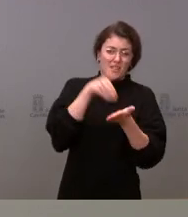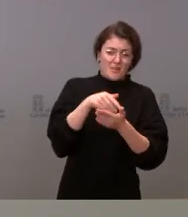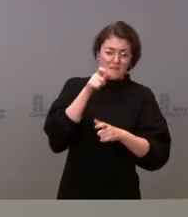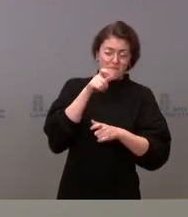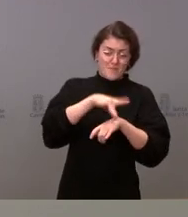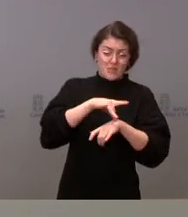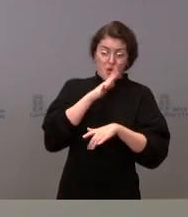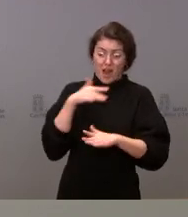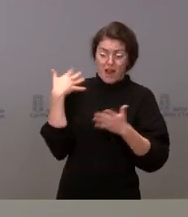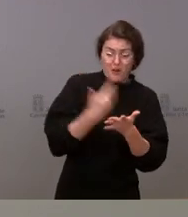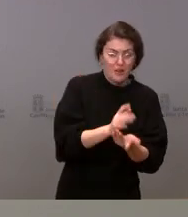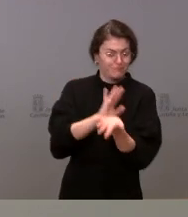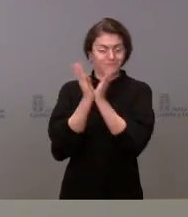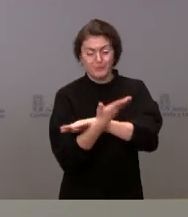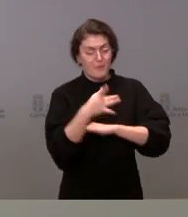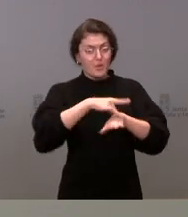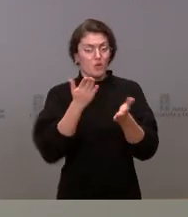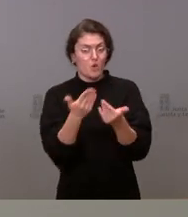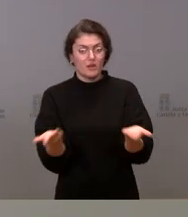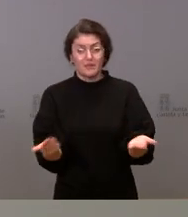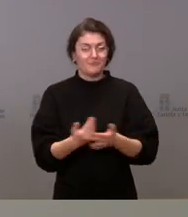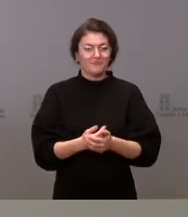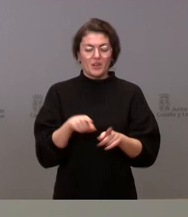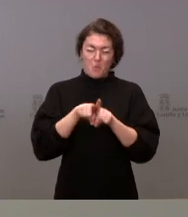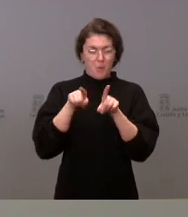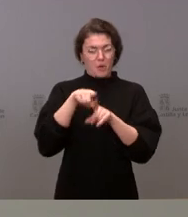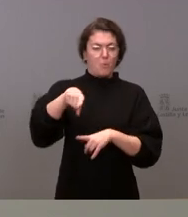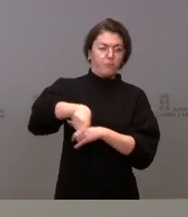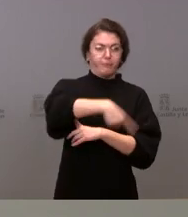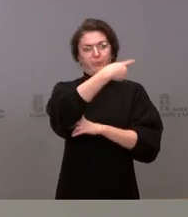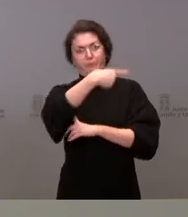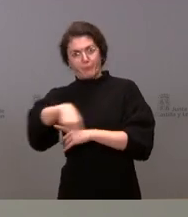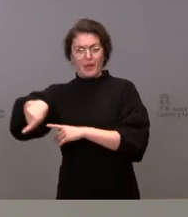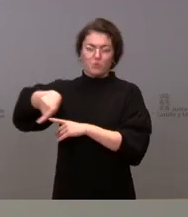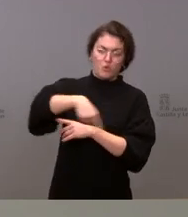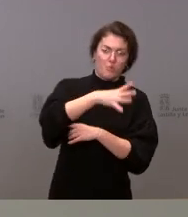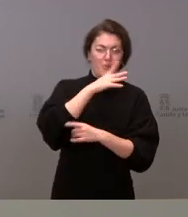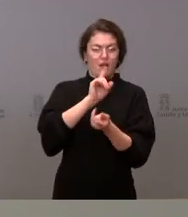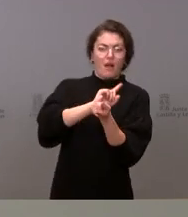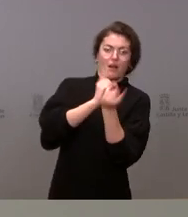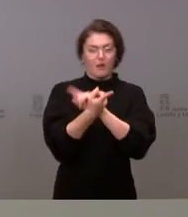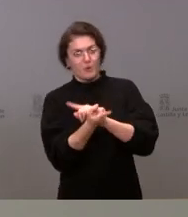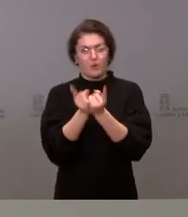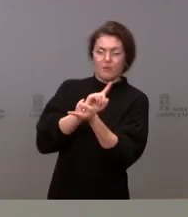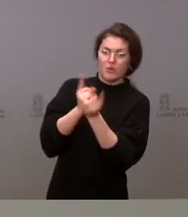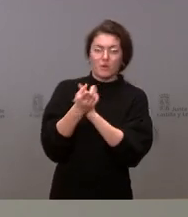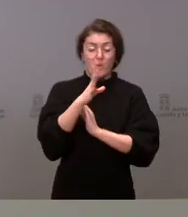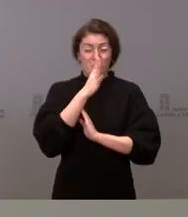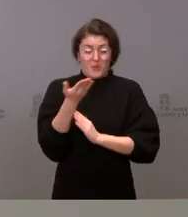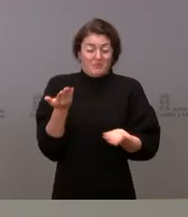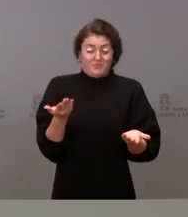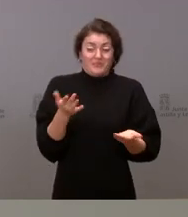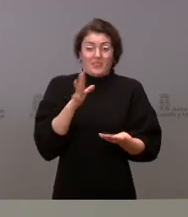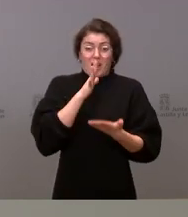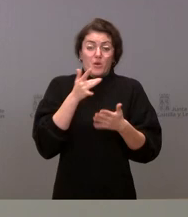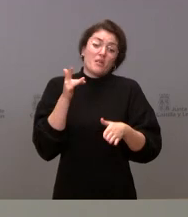el haber pasado como esa ley del péndulo de un lado al otro ha sido porque en un momento determinado no se ha considerado que había